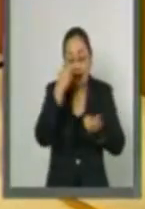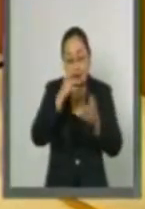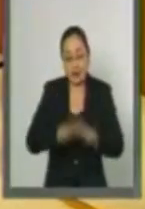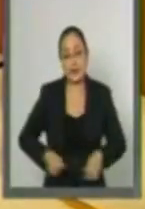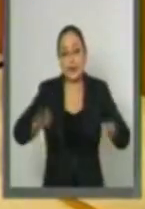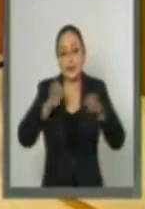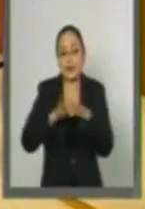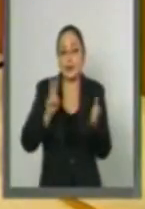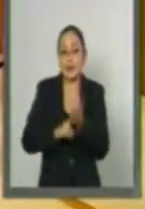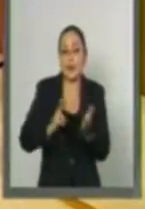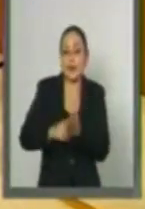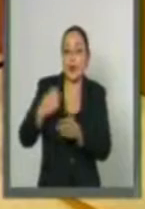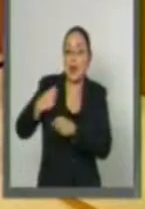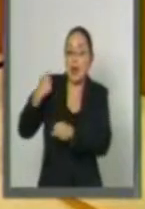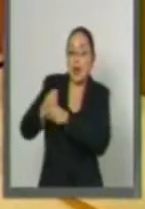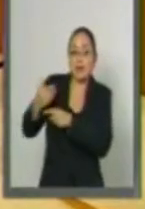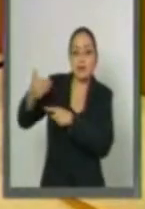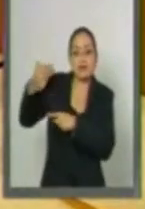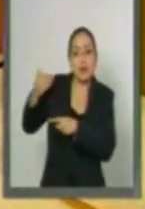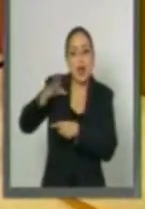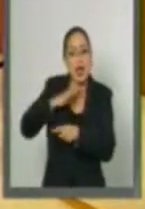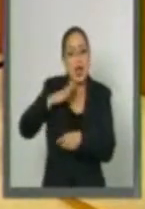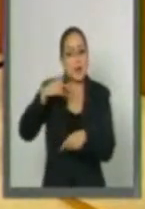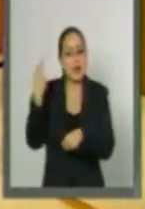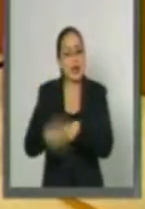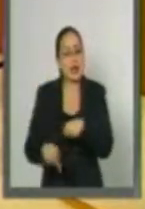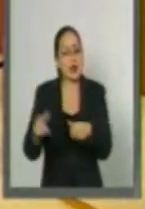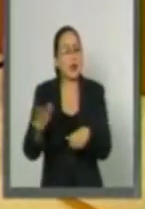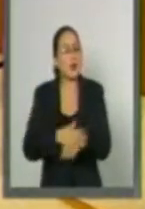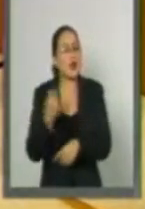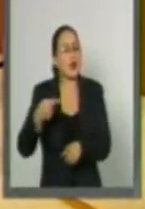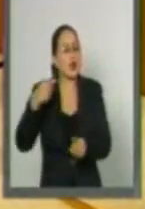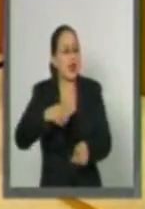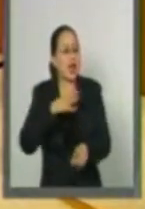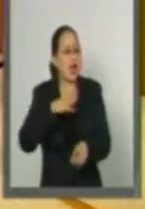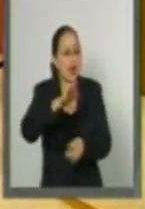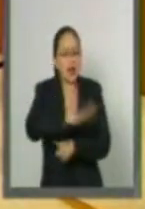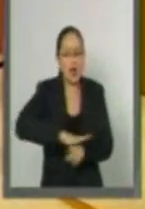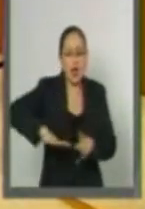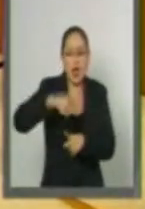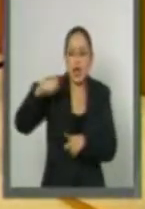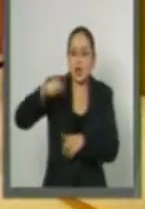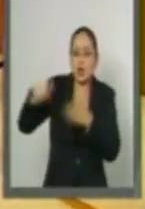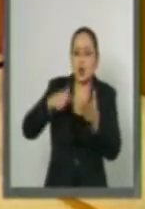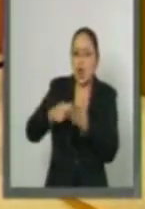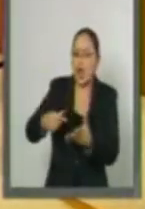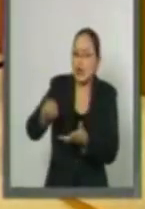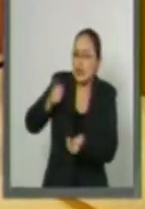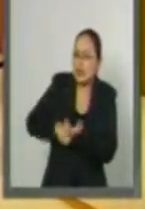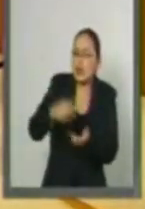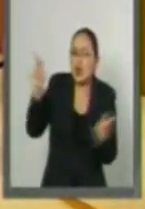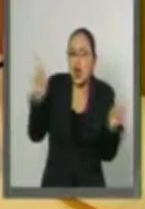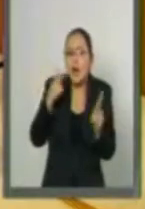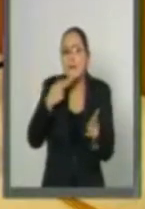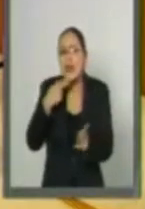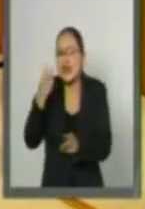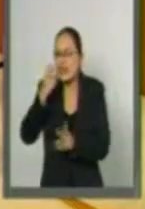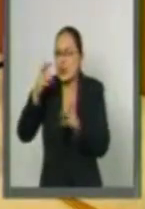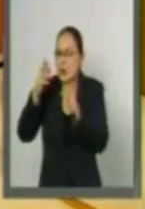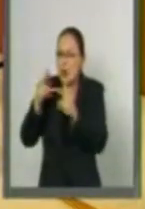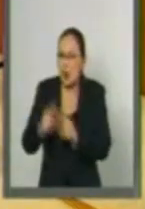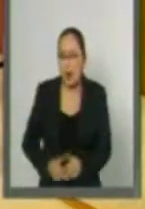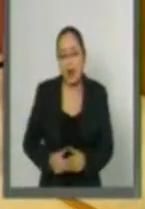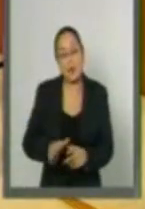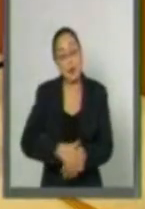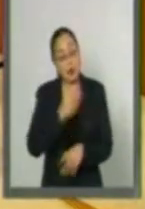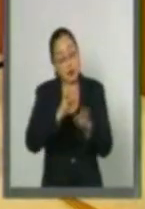el sector apícola de nuestro país está siendo amenazado por la destrucción de su hábitat, por lo que es sumamente importante procurar